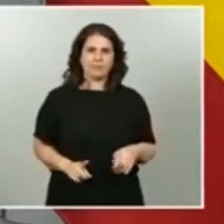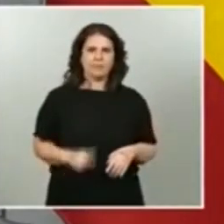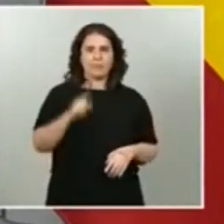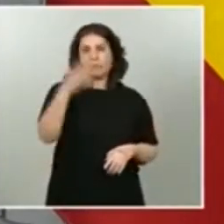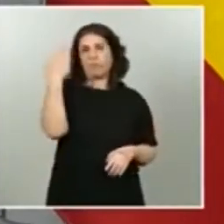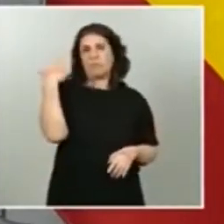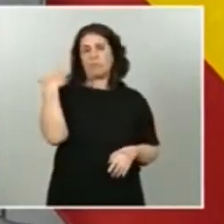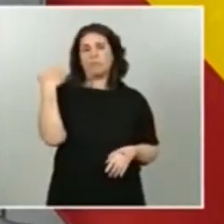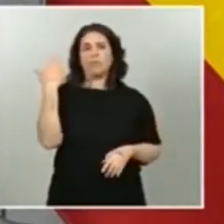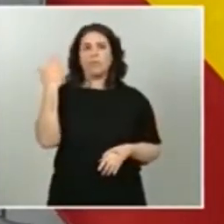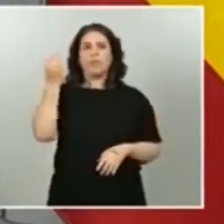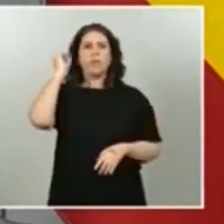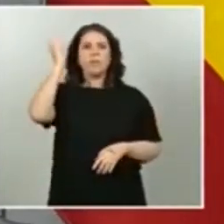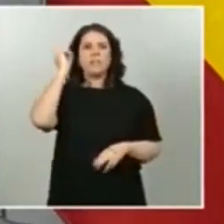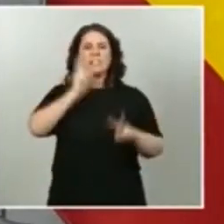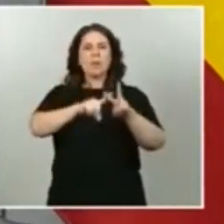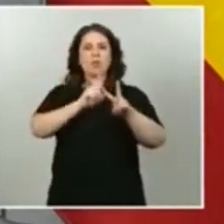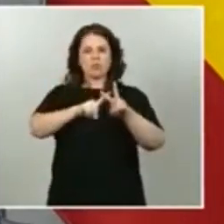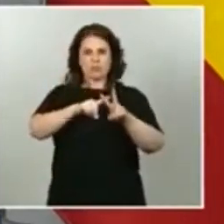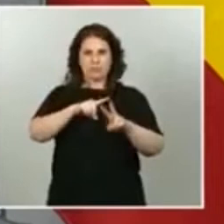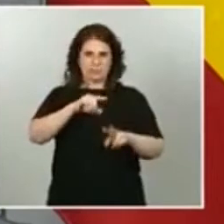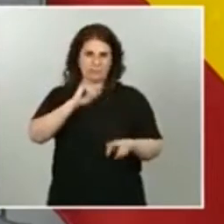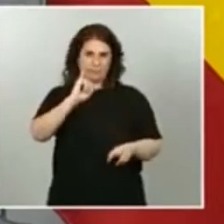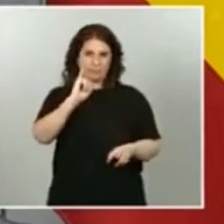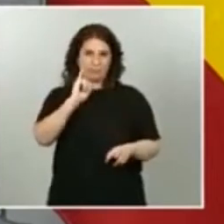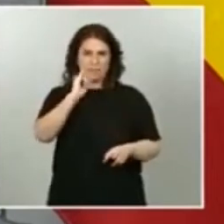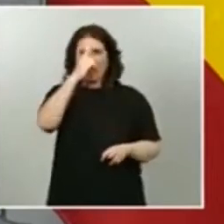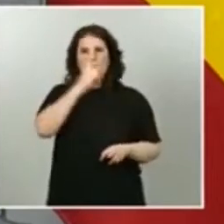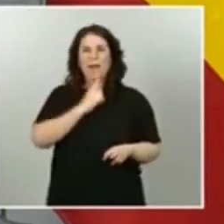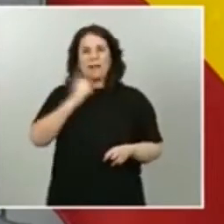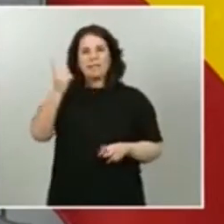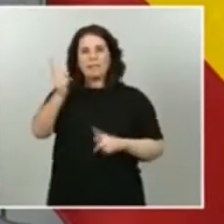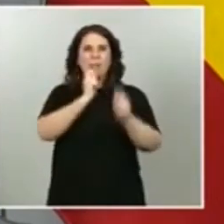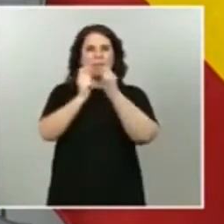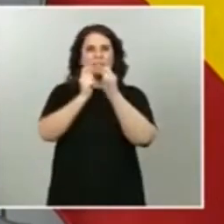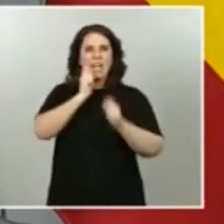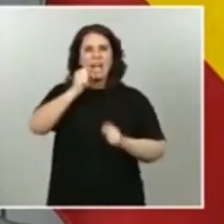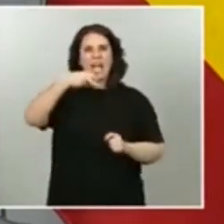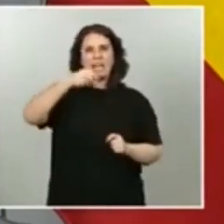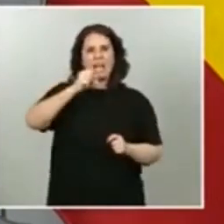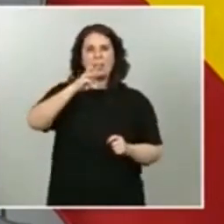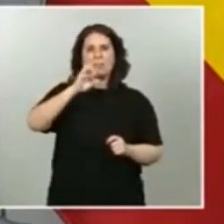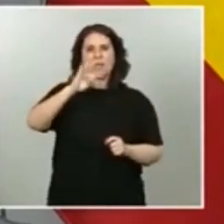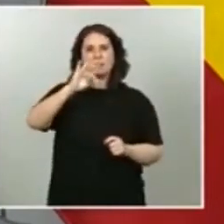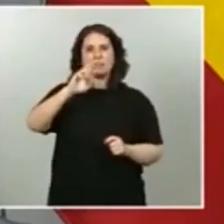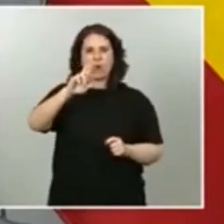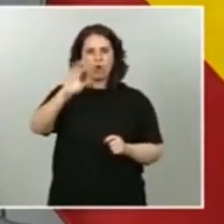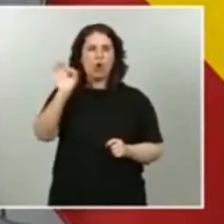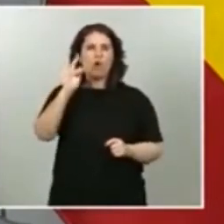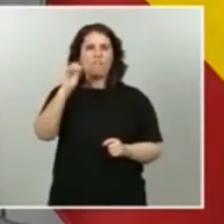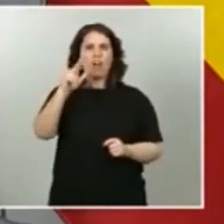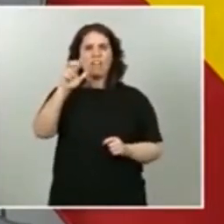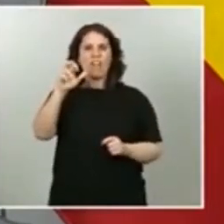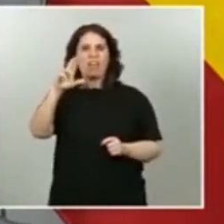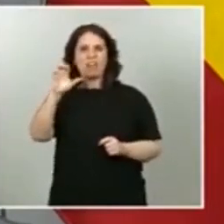colocaban imágenes de la periodista Ana Pastor o de la periodista Cristina Fallarás invitando al público a buchear.